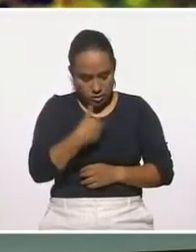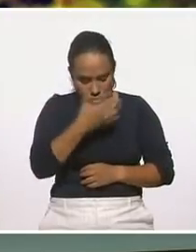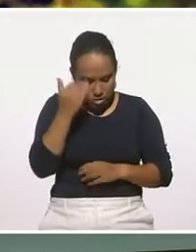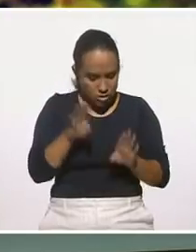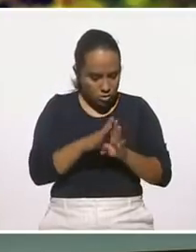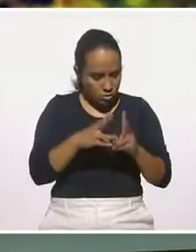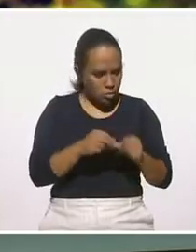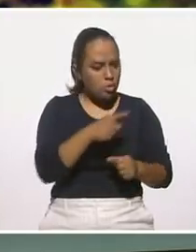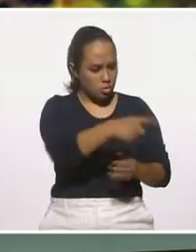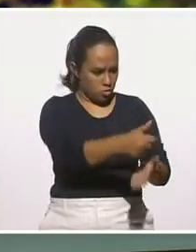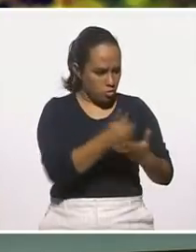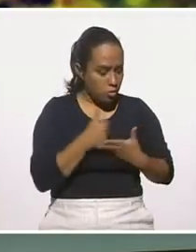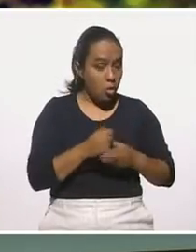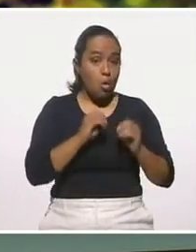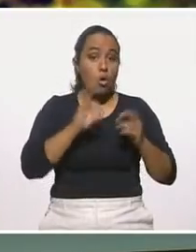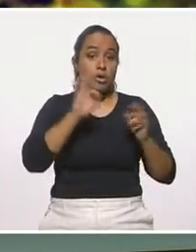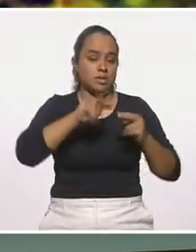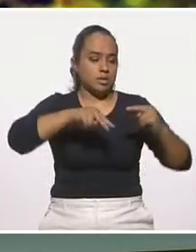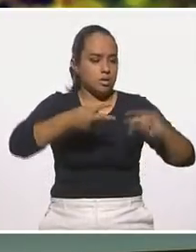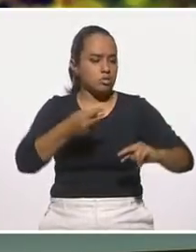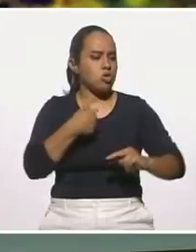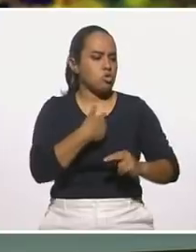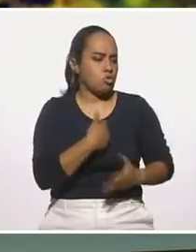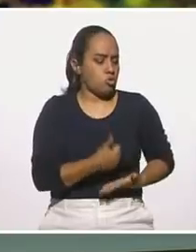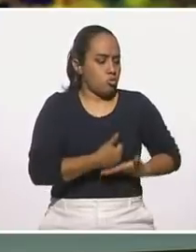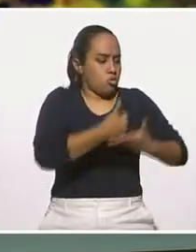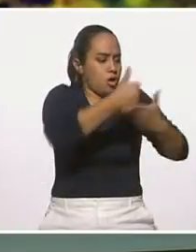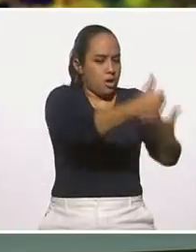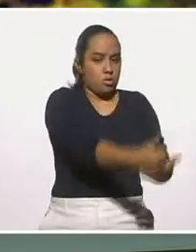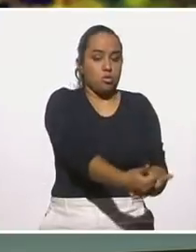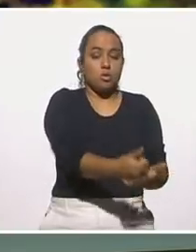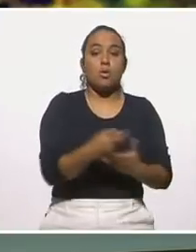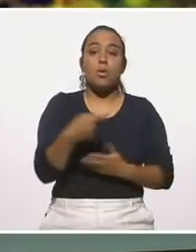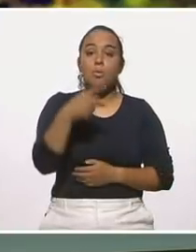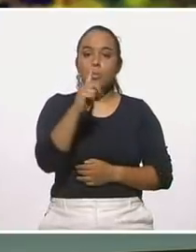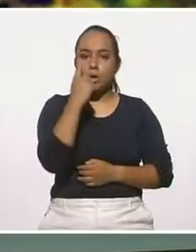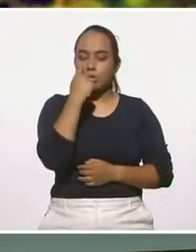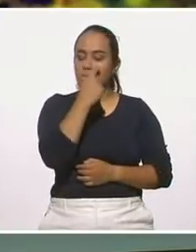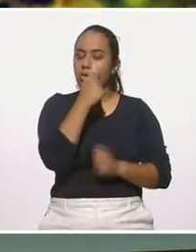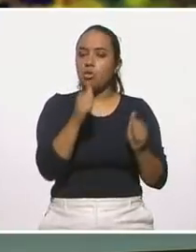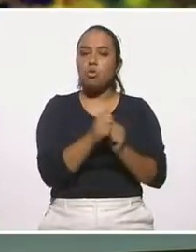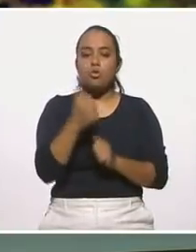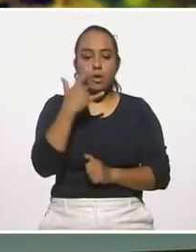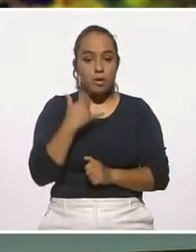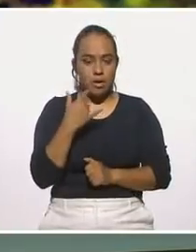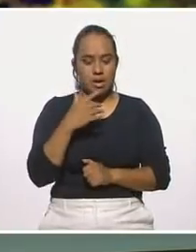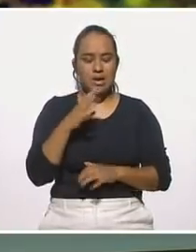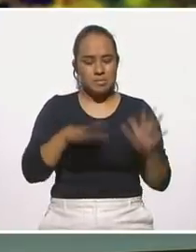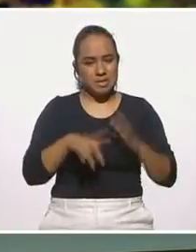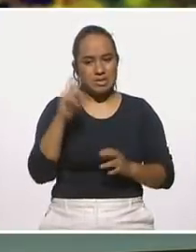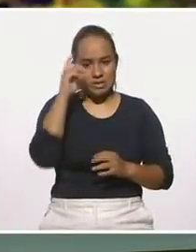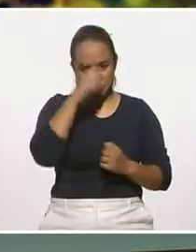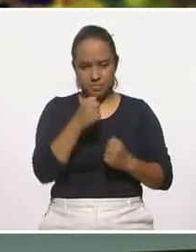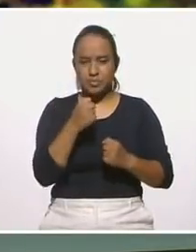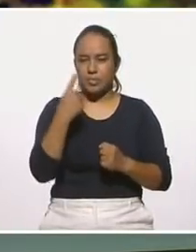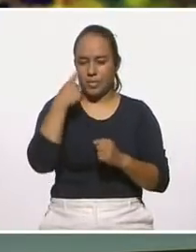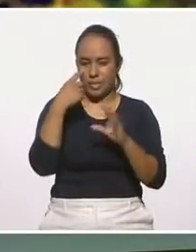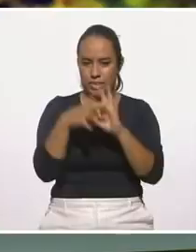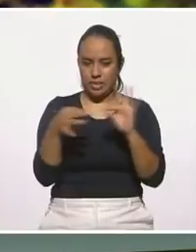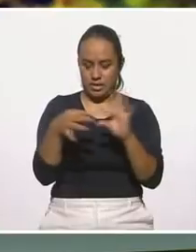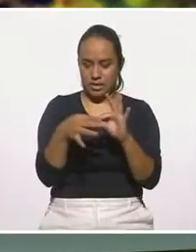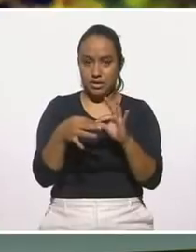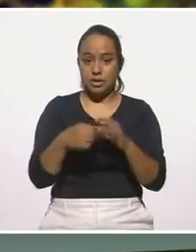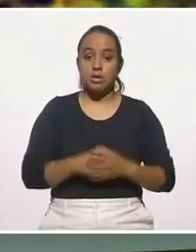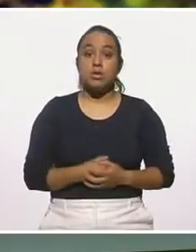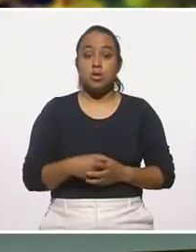A lo mejor para el otro al revés, yo te ayudo a ti, desde esa perspectiva justamente muy amable. Pero es muy fuerte. Voy a darles un dato muy frío.